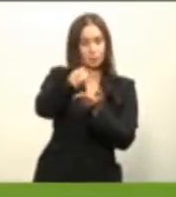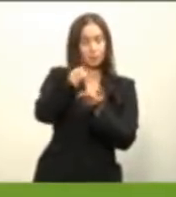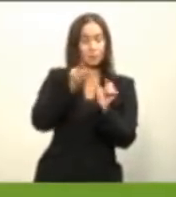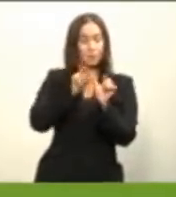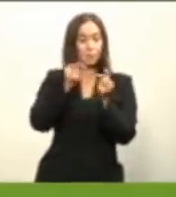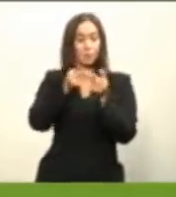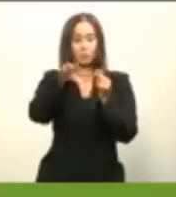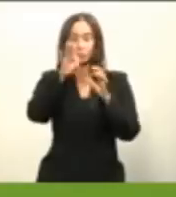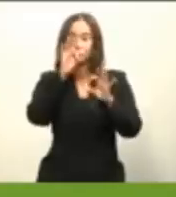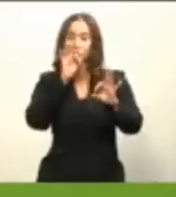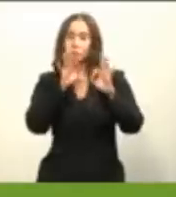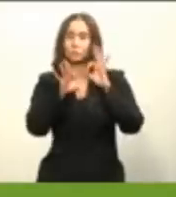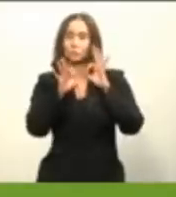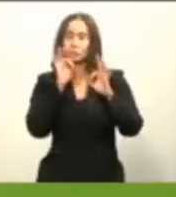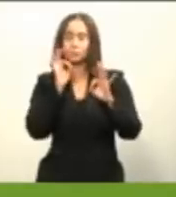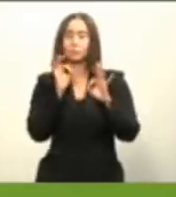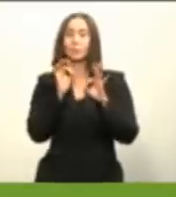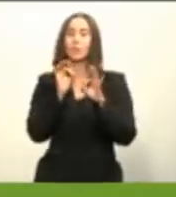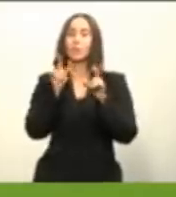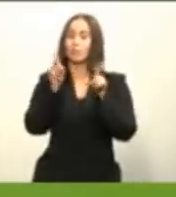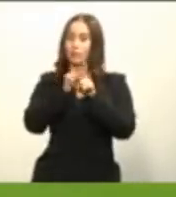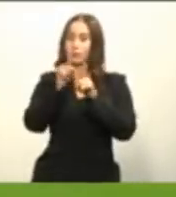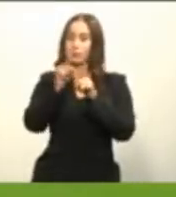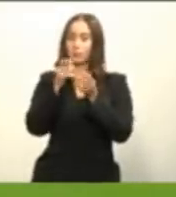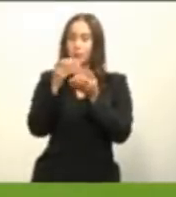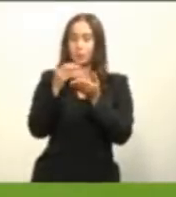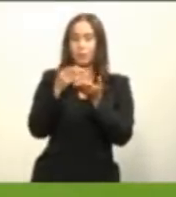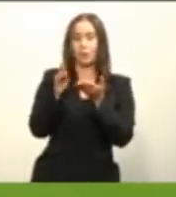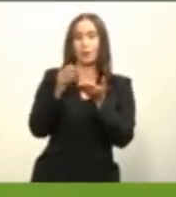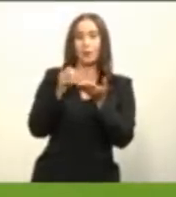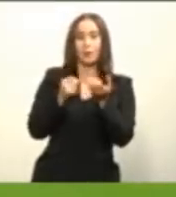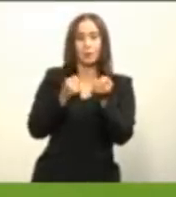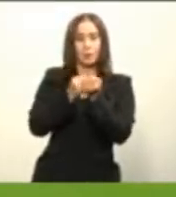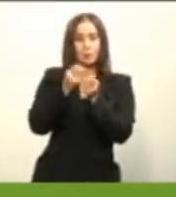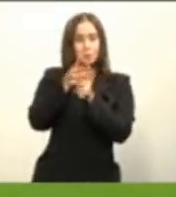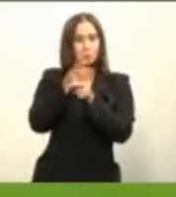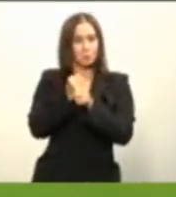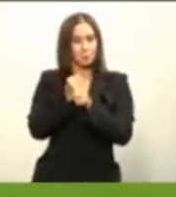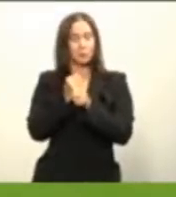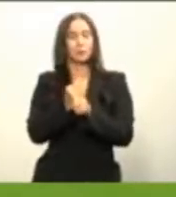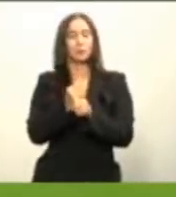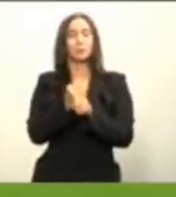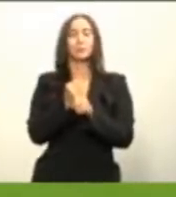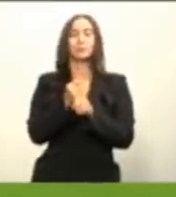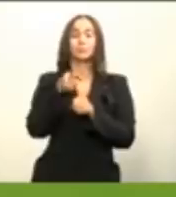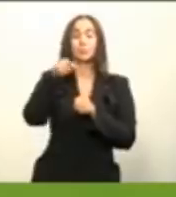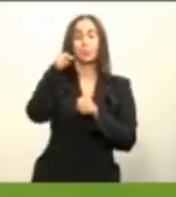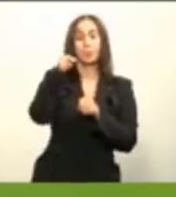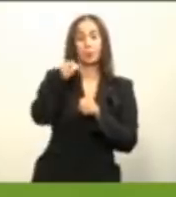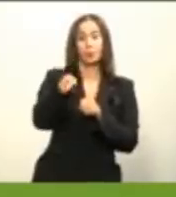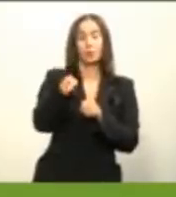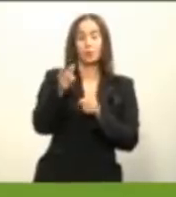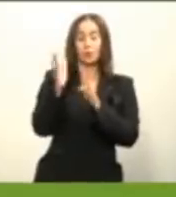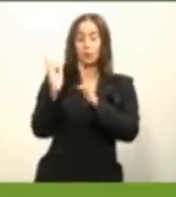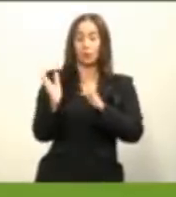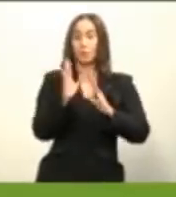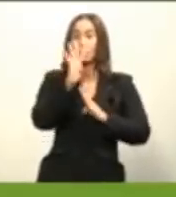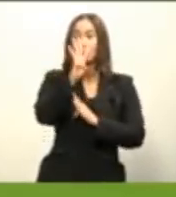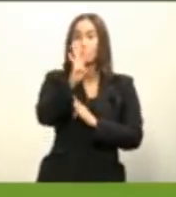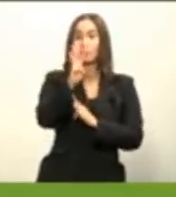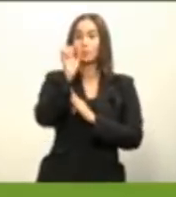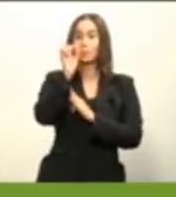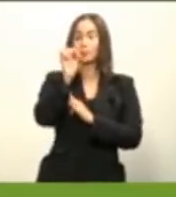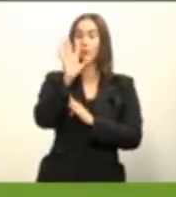la vivienda también y un subsidio de 500 puntos también de la tasa a 7 años un tercer segmento social que es el segmento hasta 4